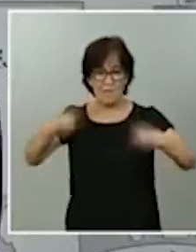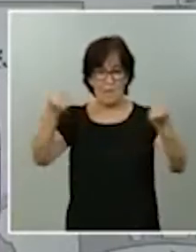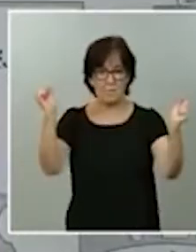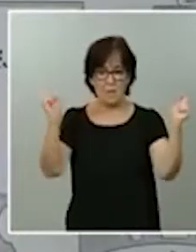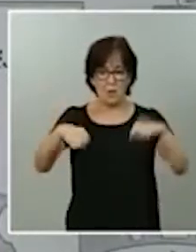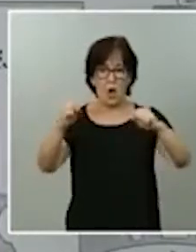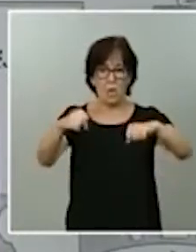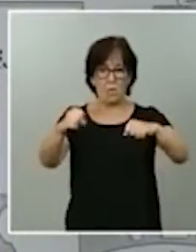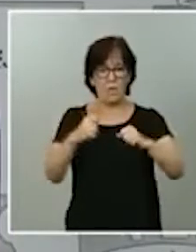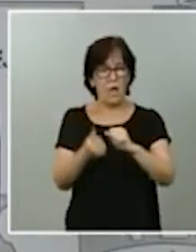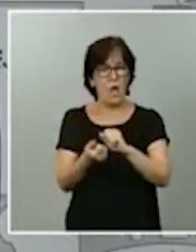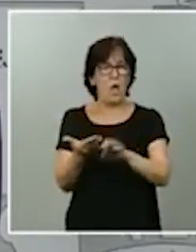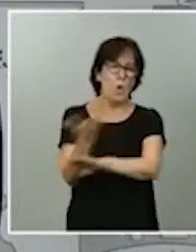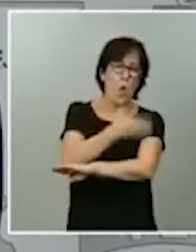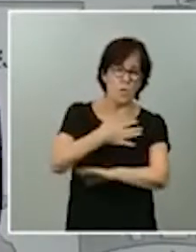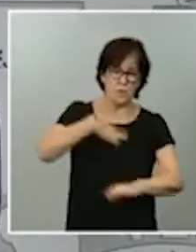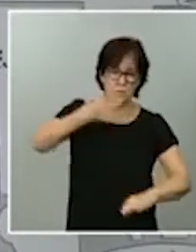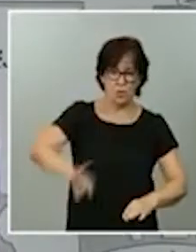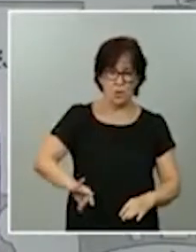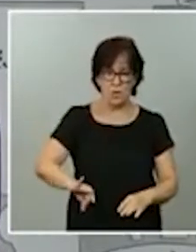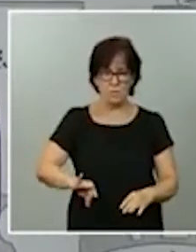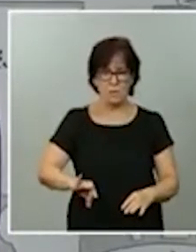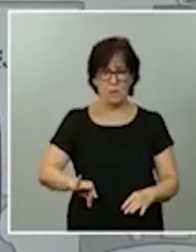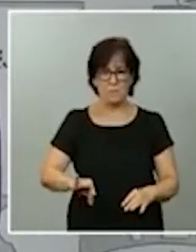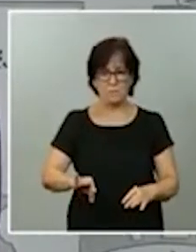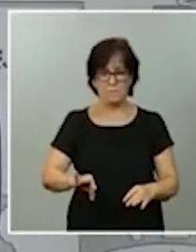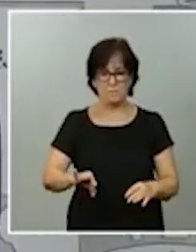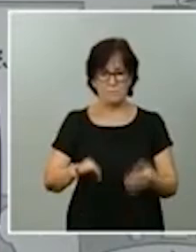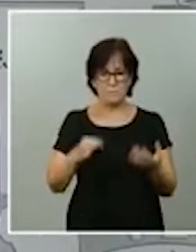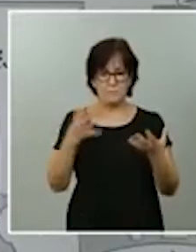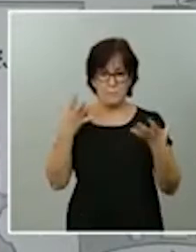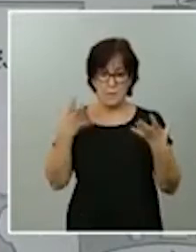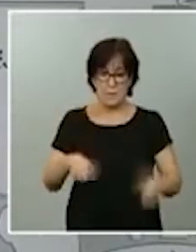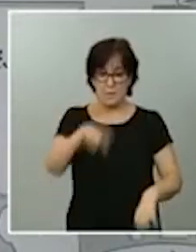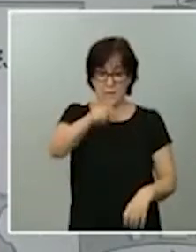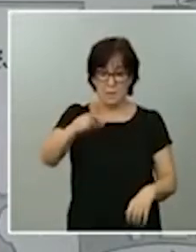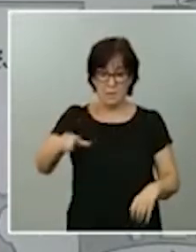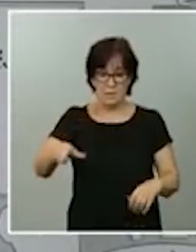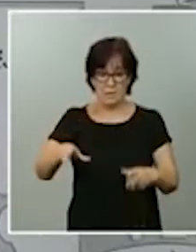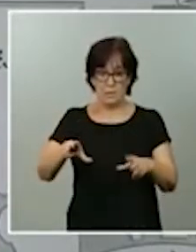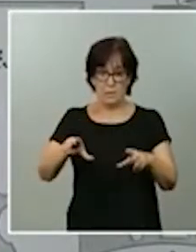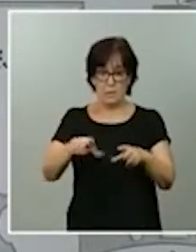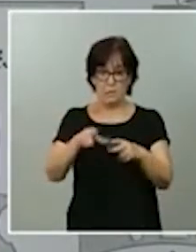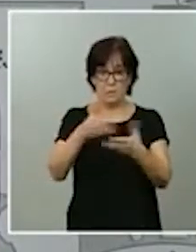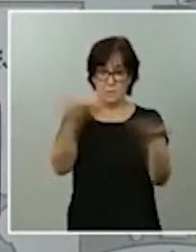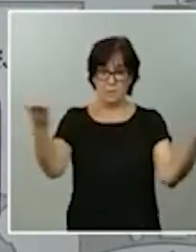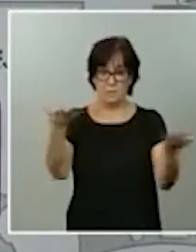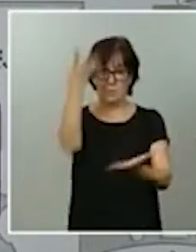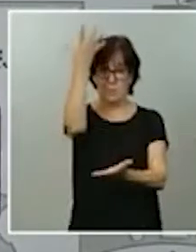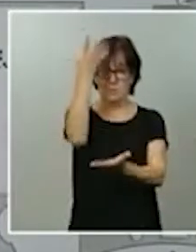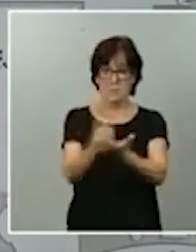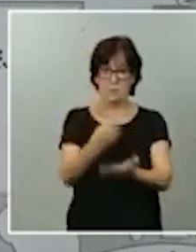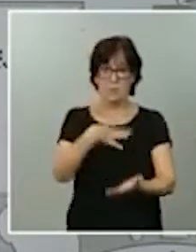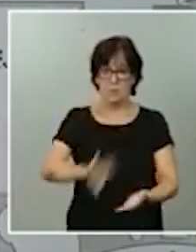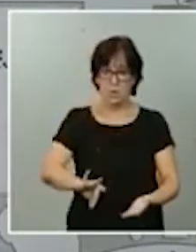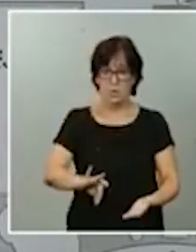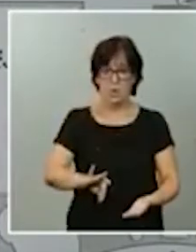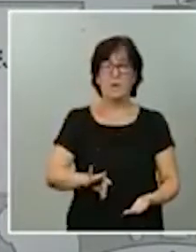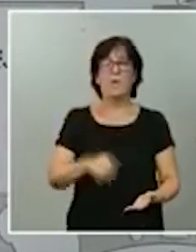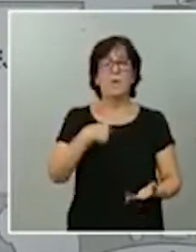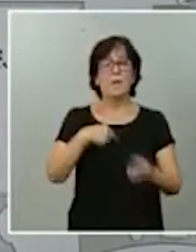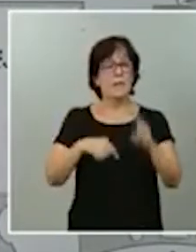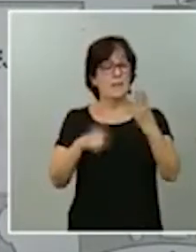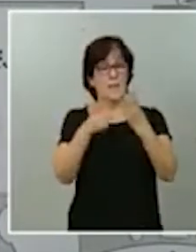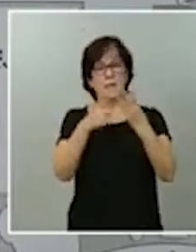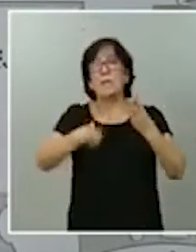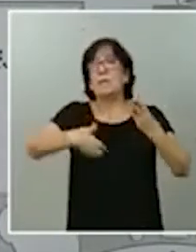cuanto antes a que una ingente cantidad de compatriotas puedan descargarse la aplicación. Y, en tercer lugar, decimos que si, en caso